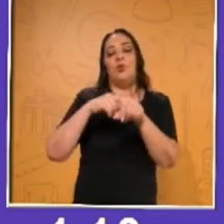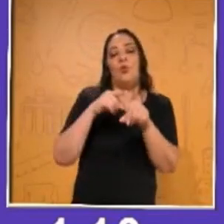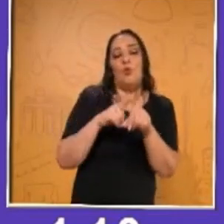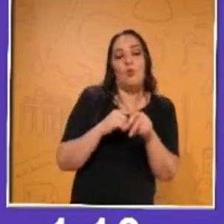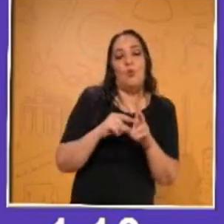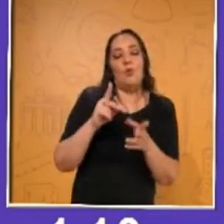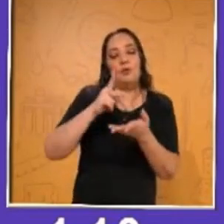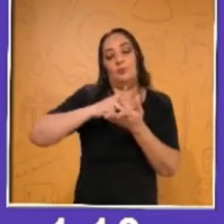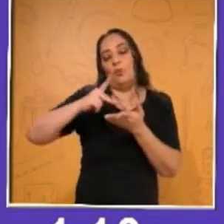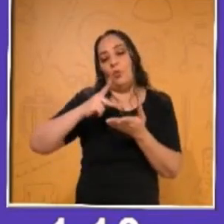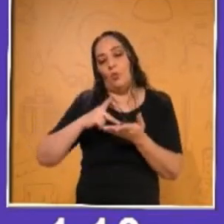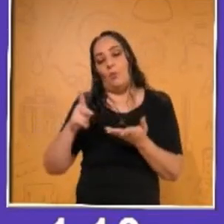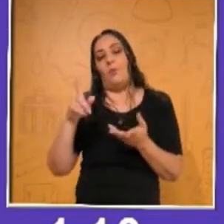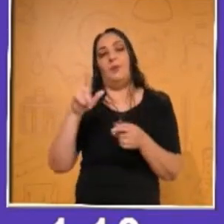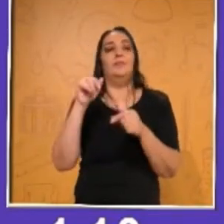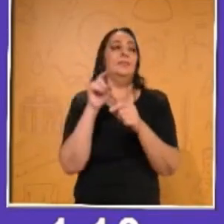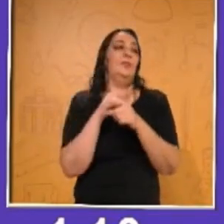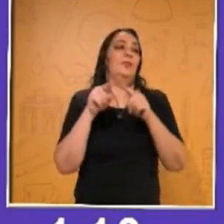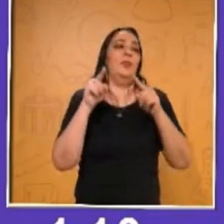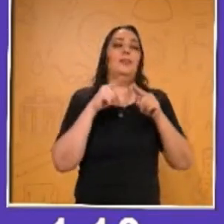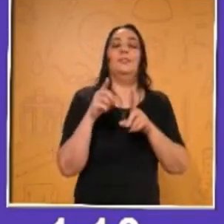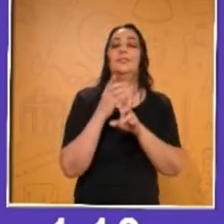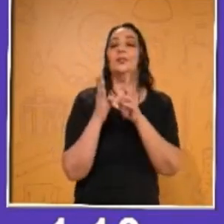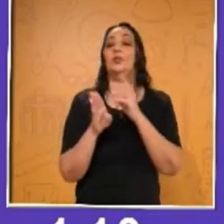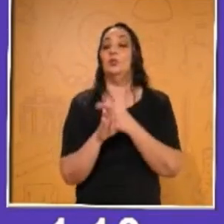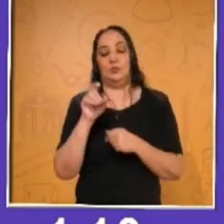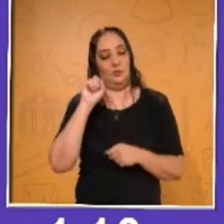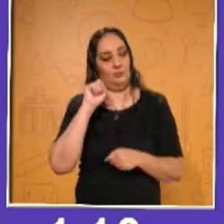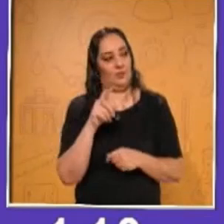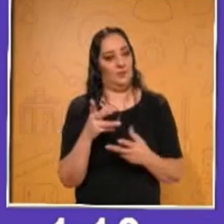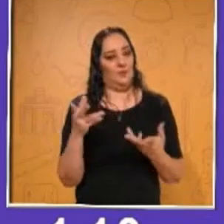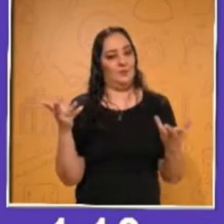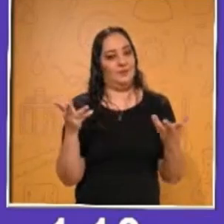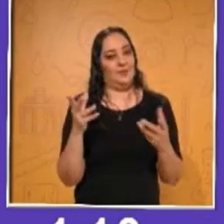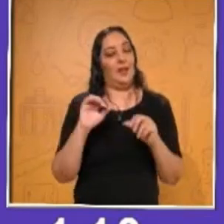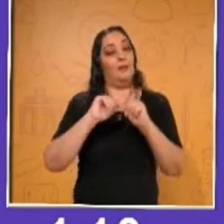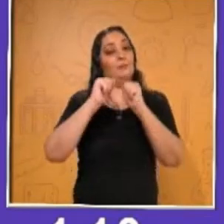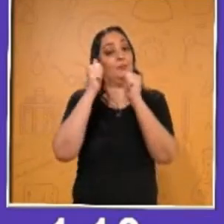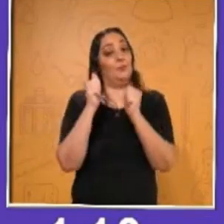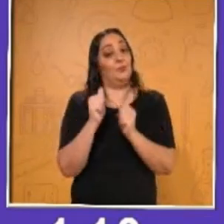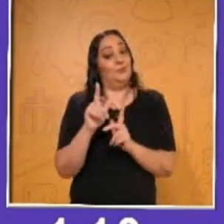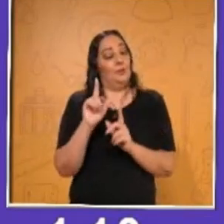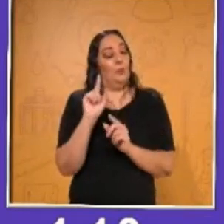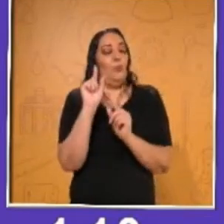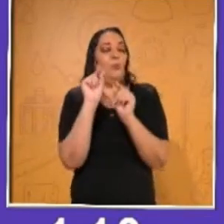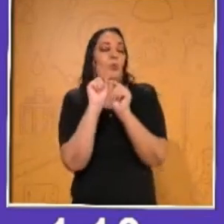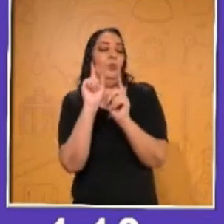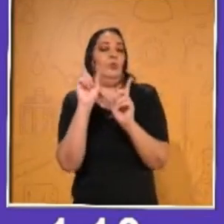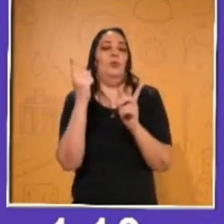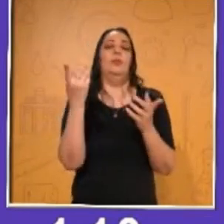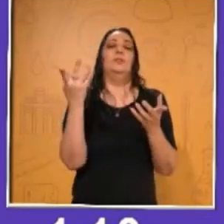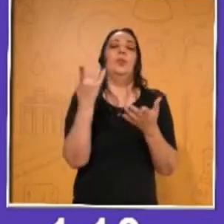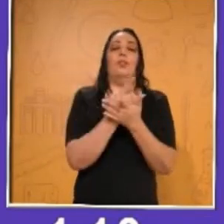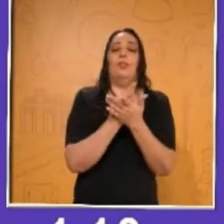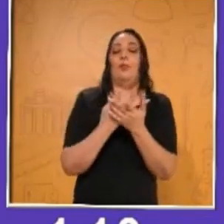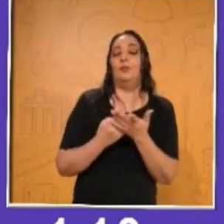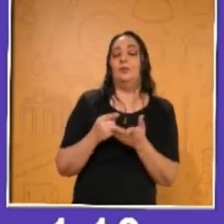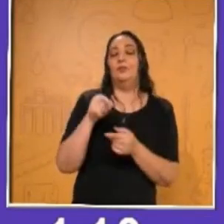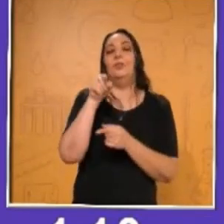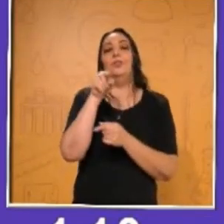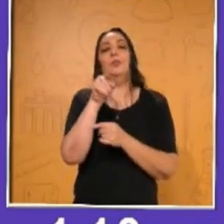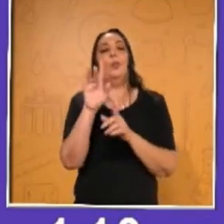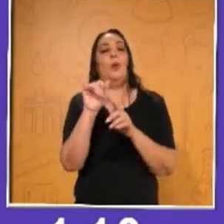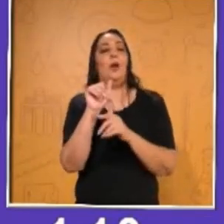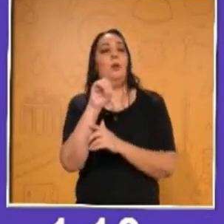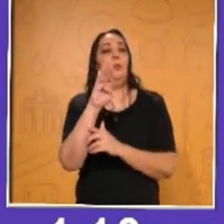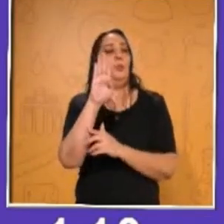plumas, plumones y demás, porque también aquí va a entrar un poquito de artística con la decoración de su álbum. Ahora también, es,